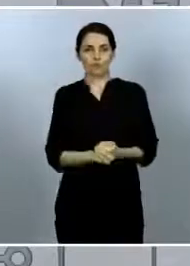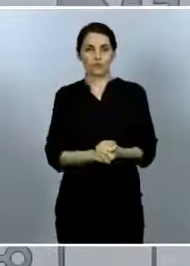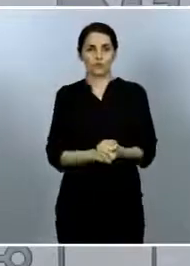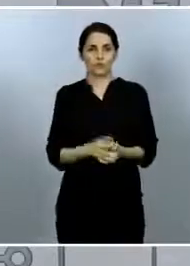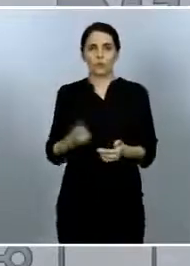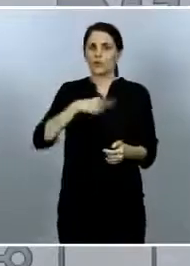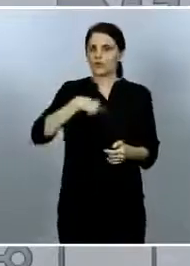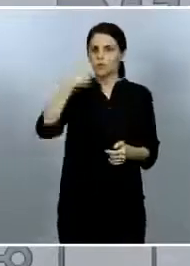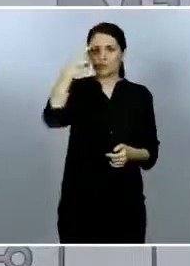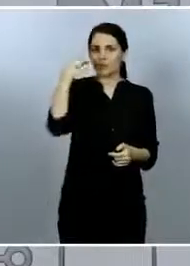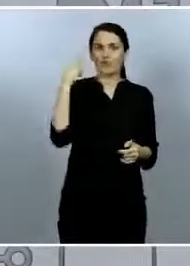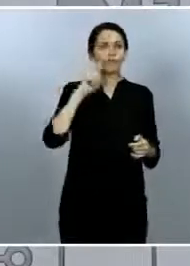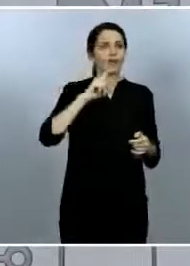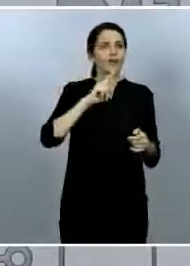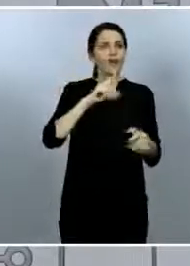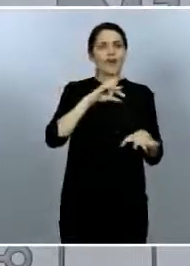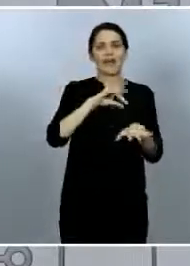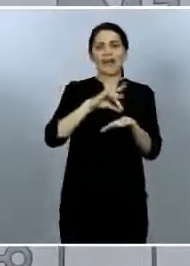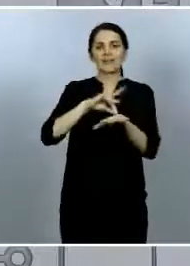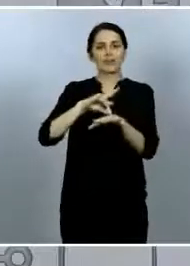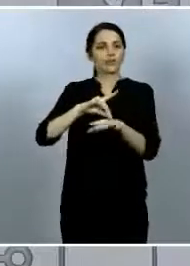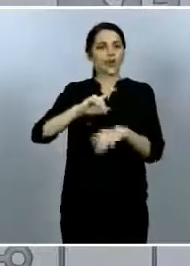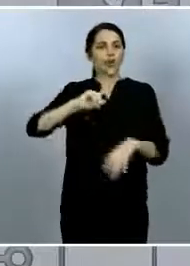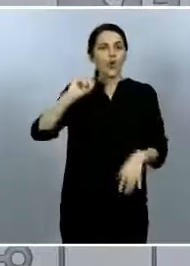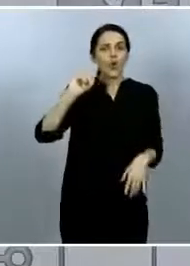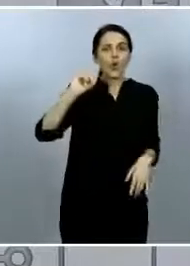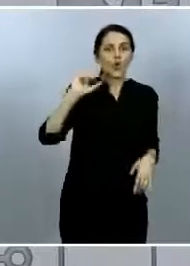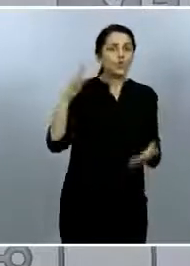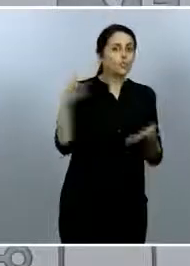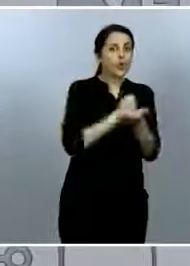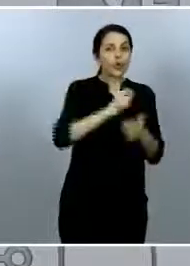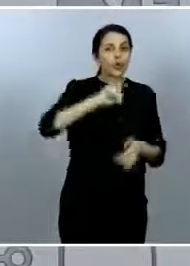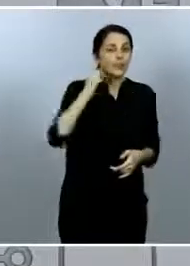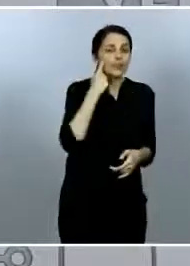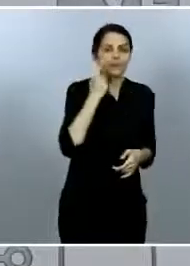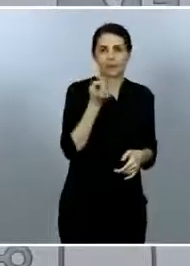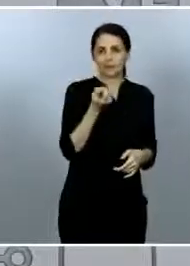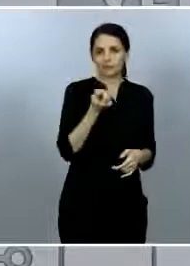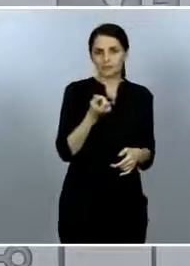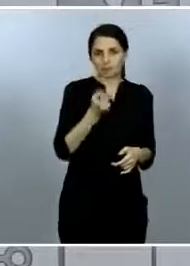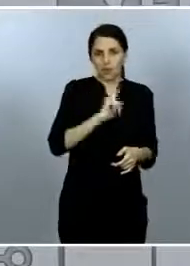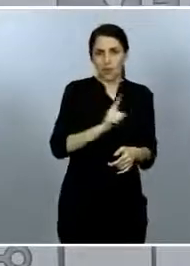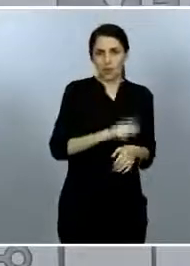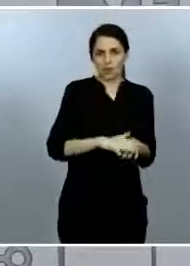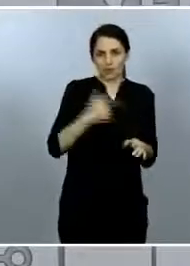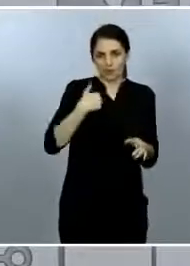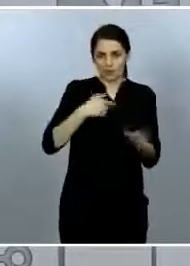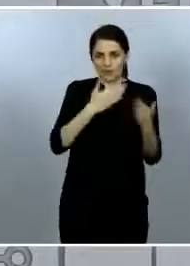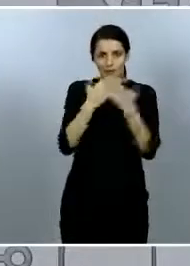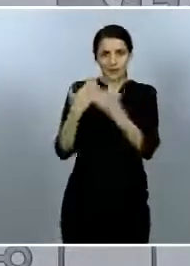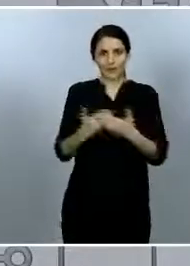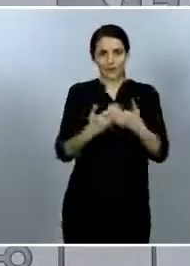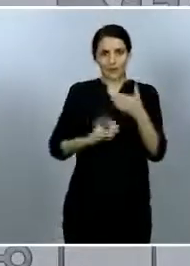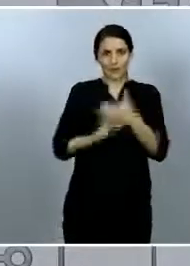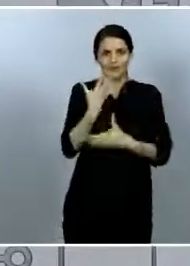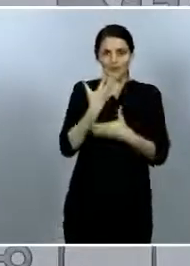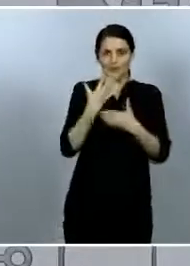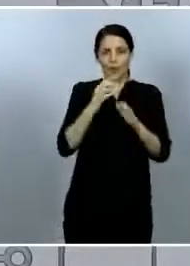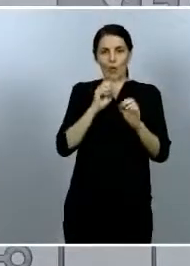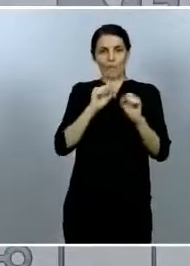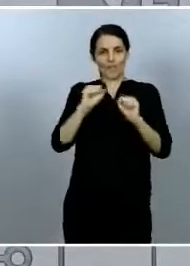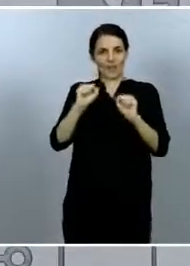casos eso lo sabemos el estudio de seroprevalencia nos ha puesto la imagen real alrededor de 2.300.000 casos ha habido